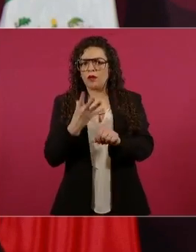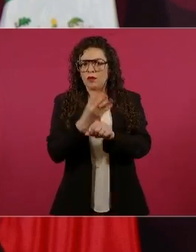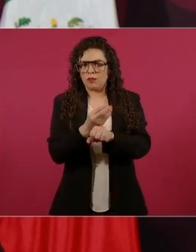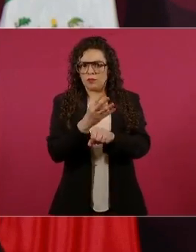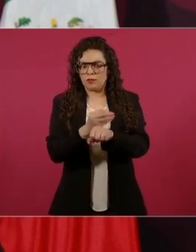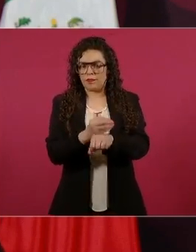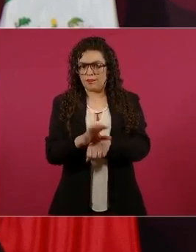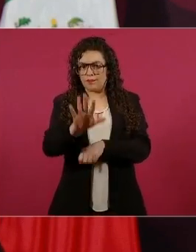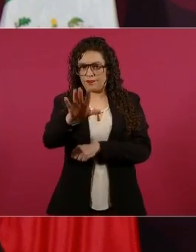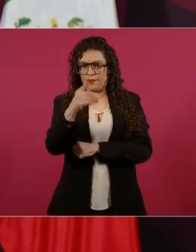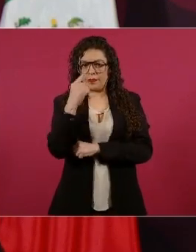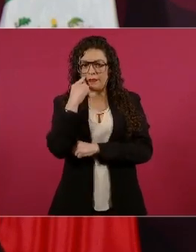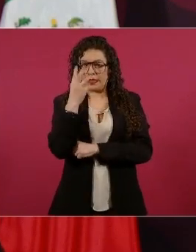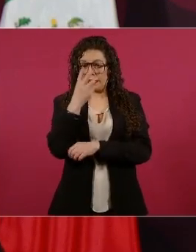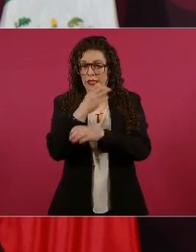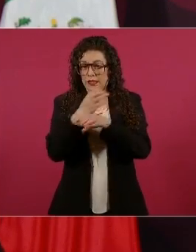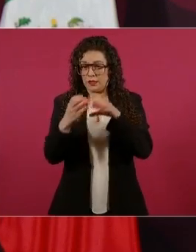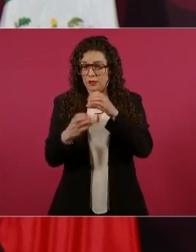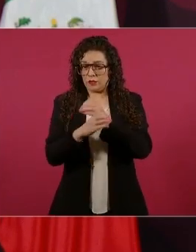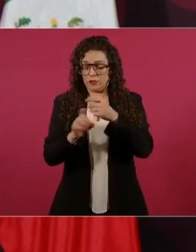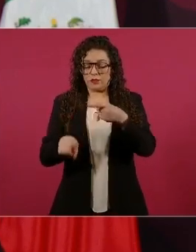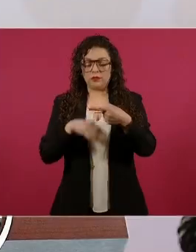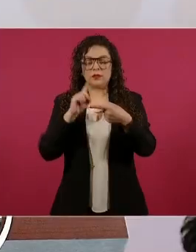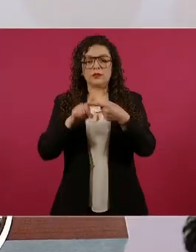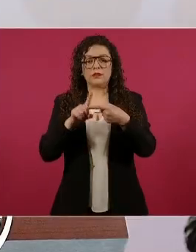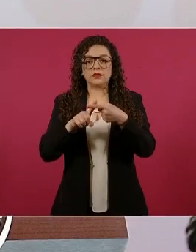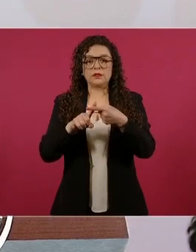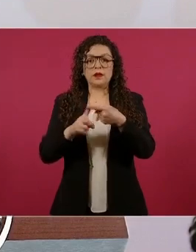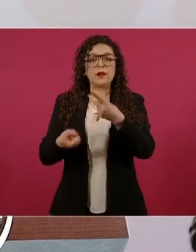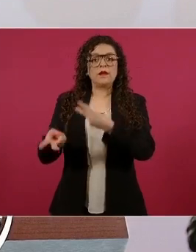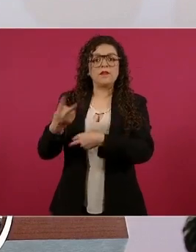criterios. Primero, atender las causas.